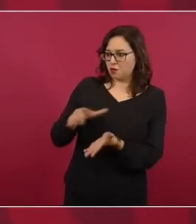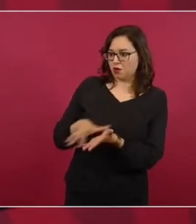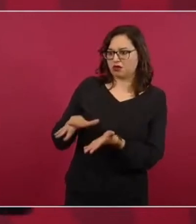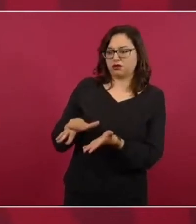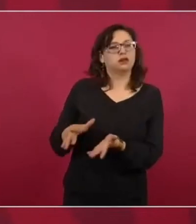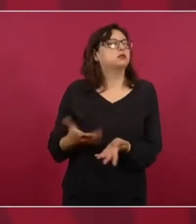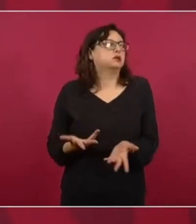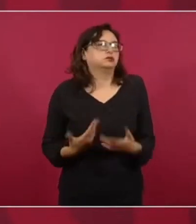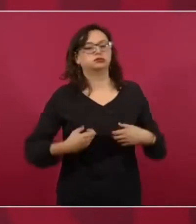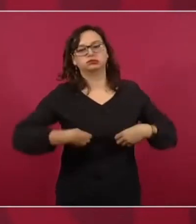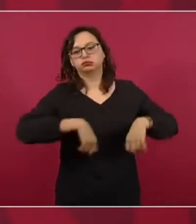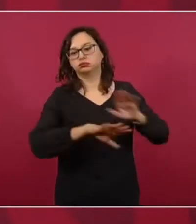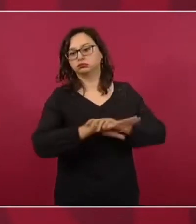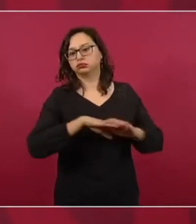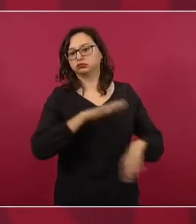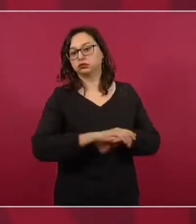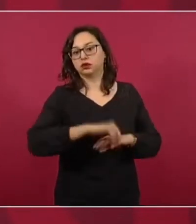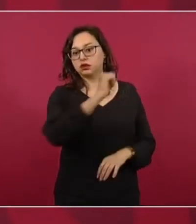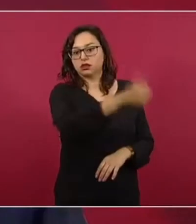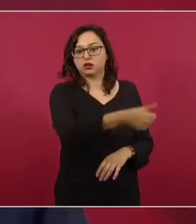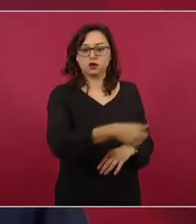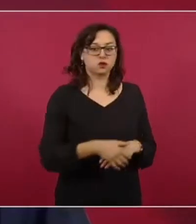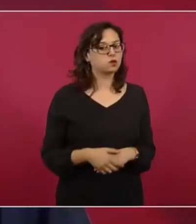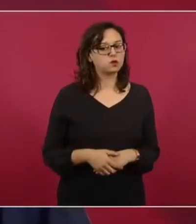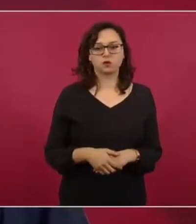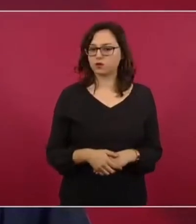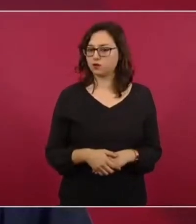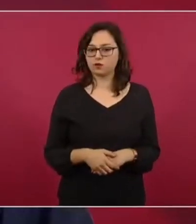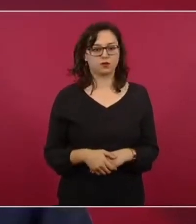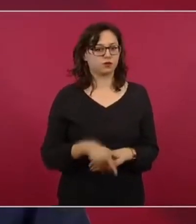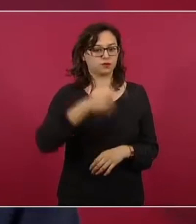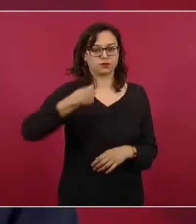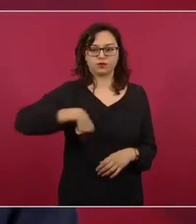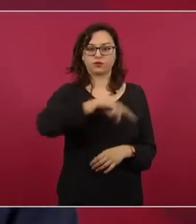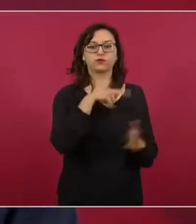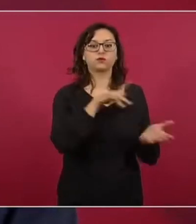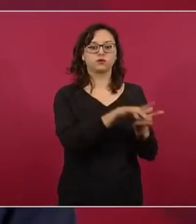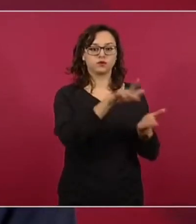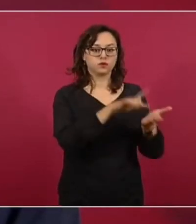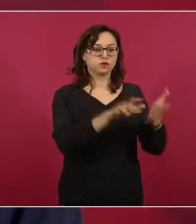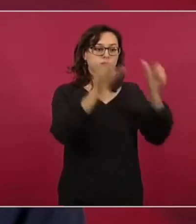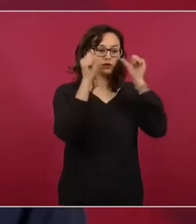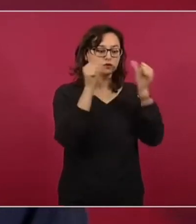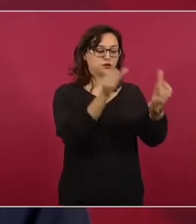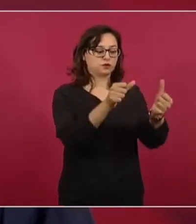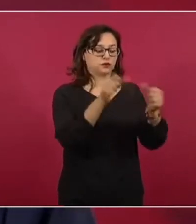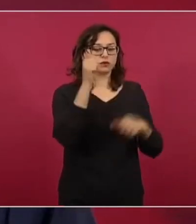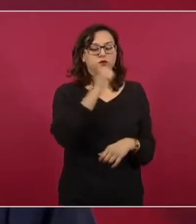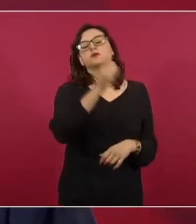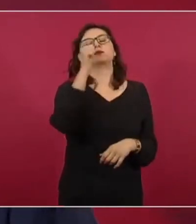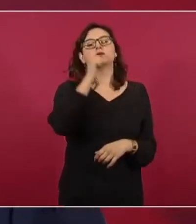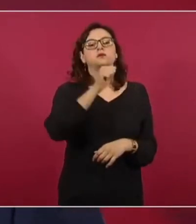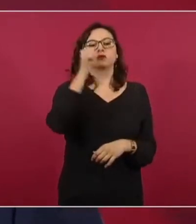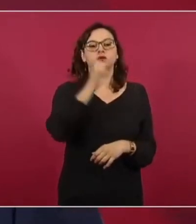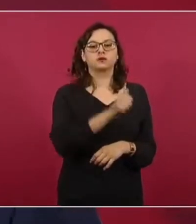no los vamos a dejar solos, vamos a estar siempre apoyando a nuestros